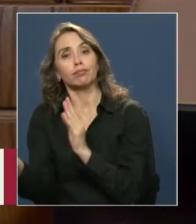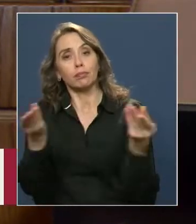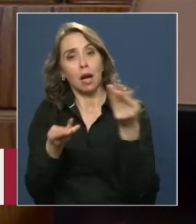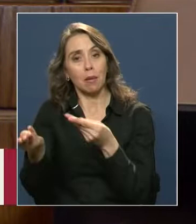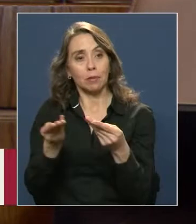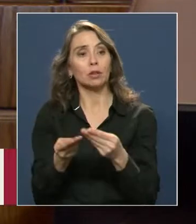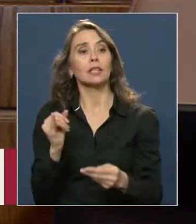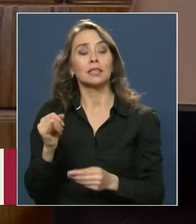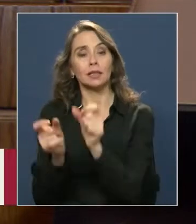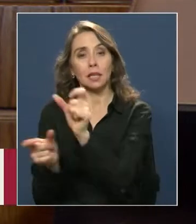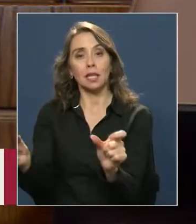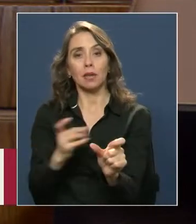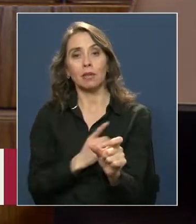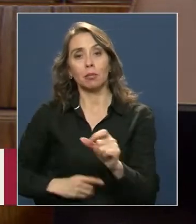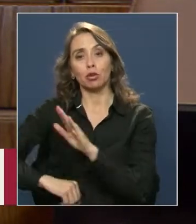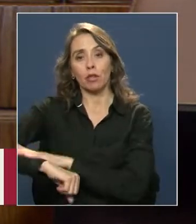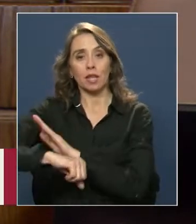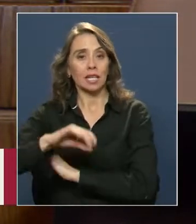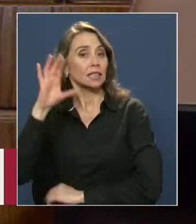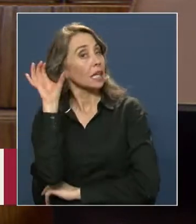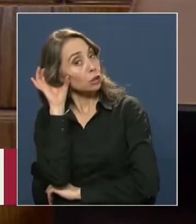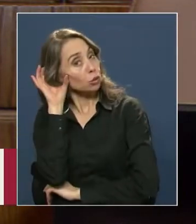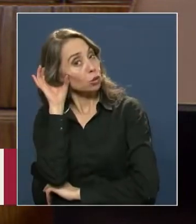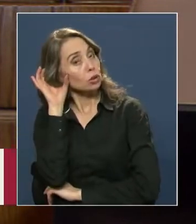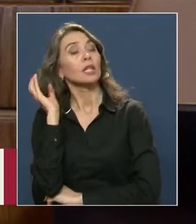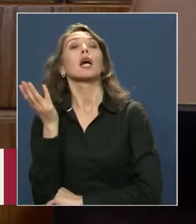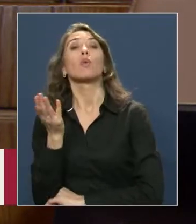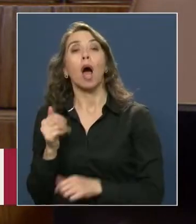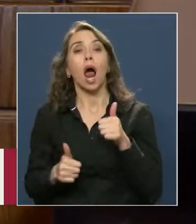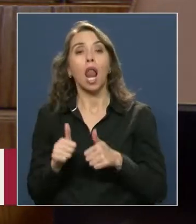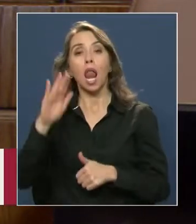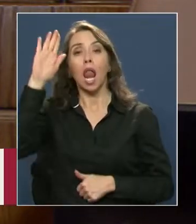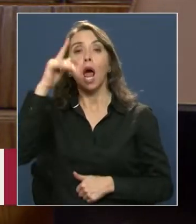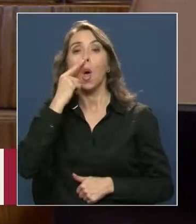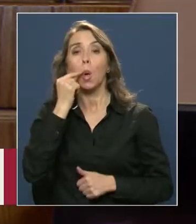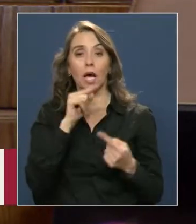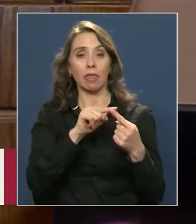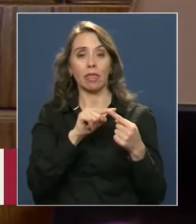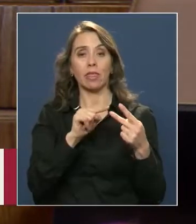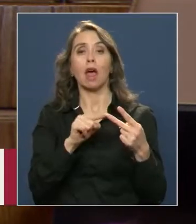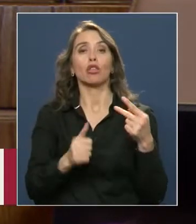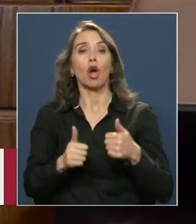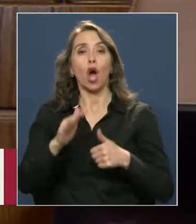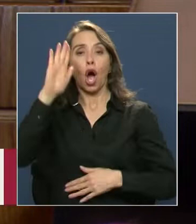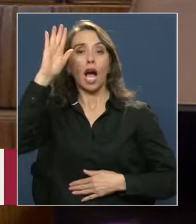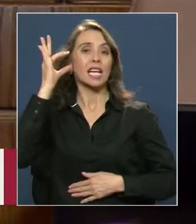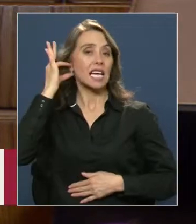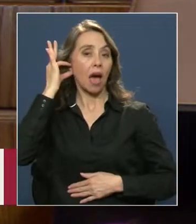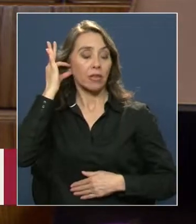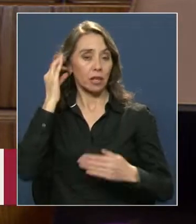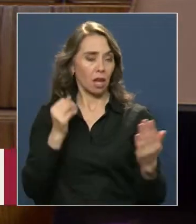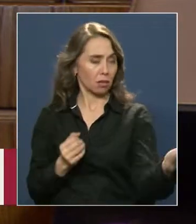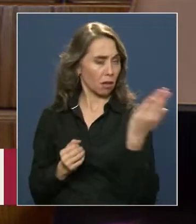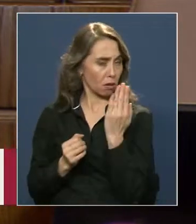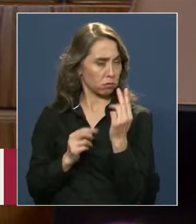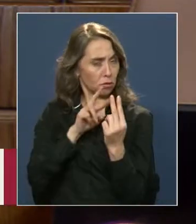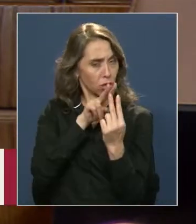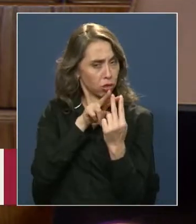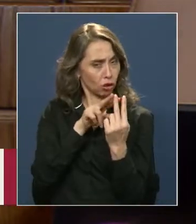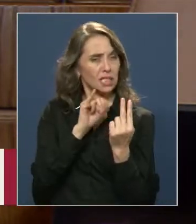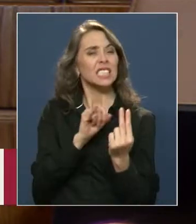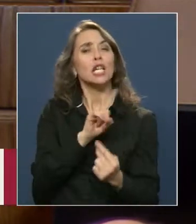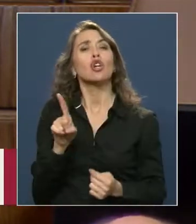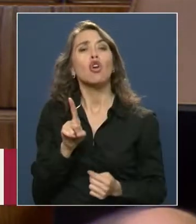derecha escuchara, es si es que el candidato y la candidata presentadas a nuestra consideración tienen o no